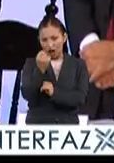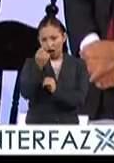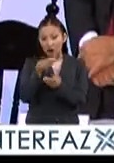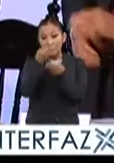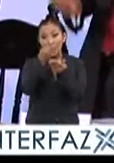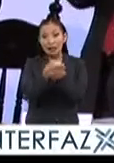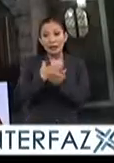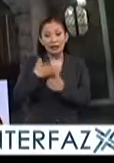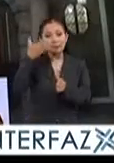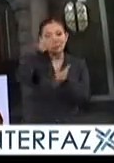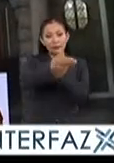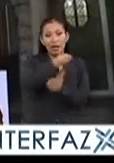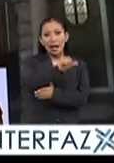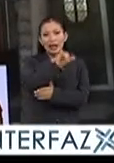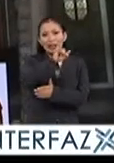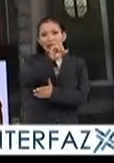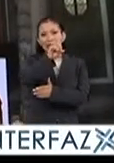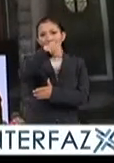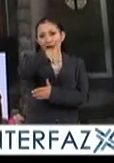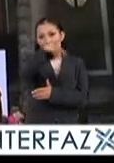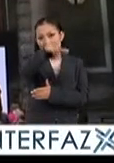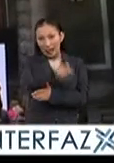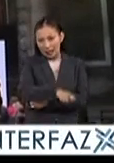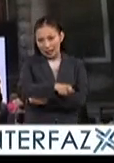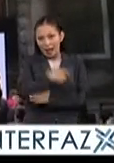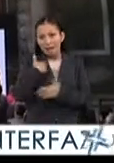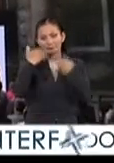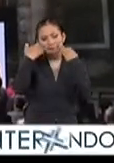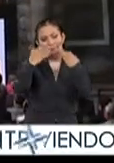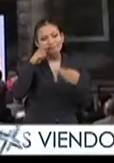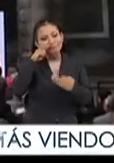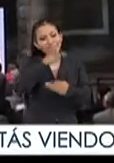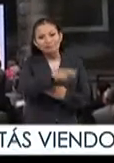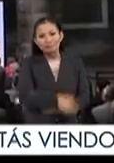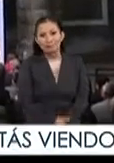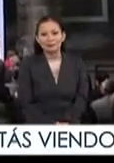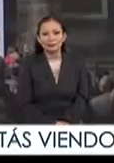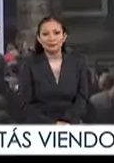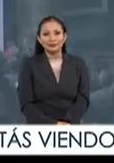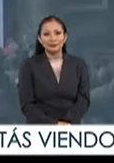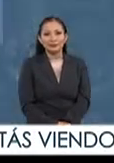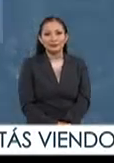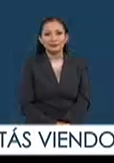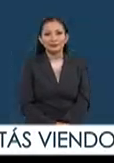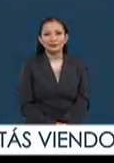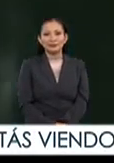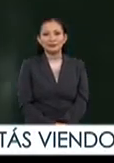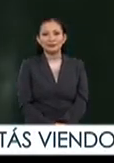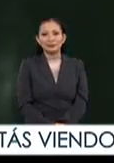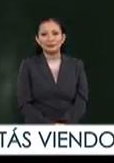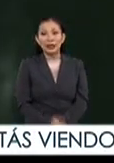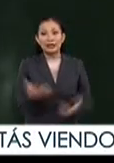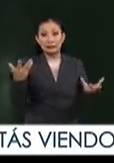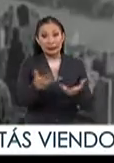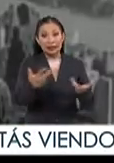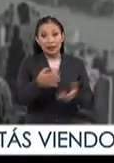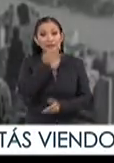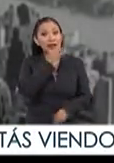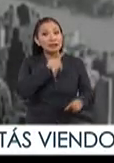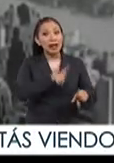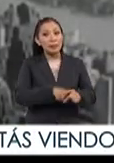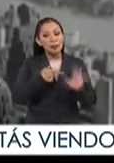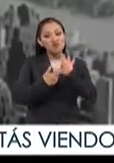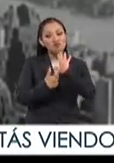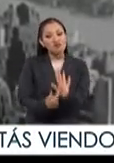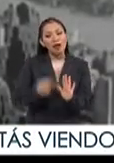y las cámaras de la Agencia Informativa de Educación de México estuvieron presentes. Se lleva a cabo el festival